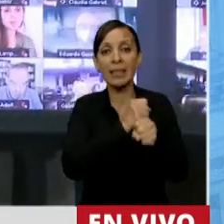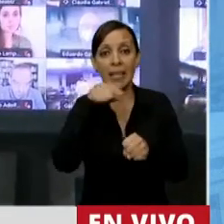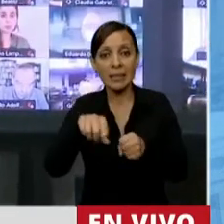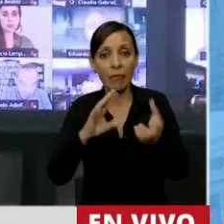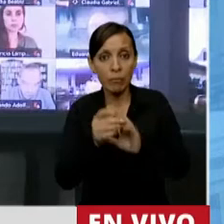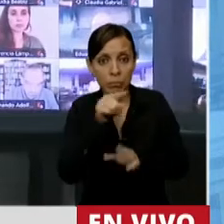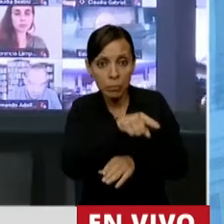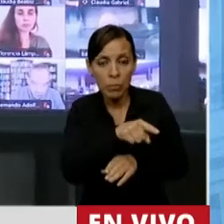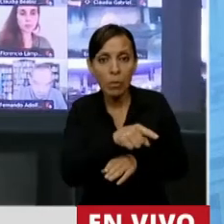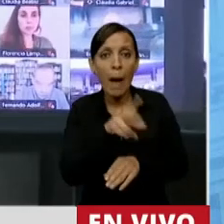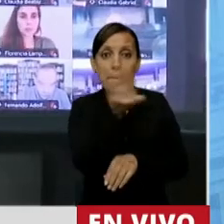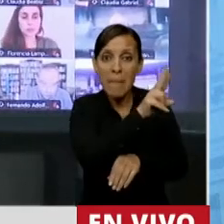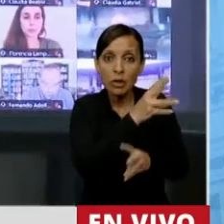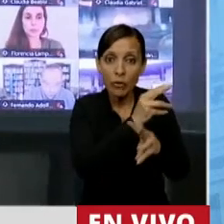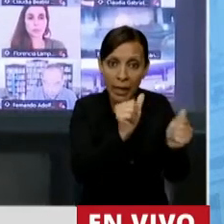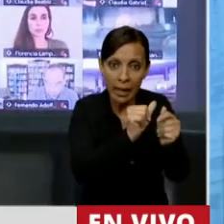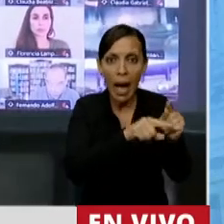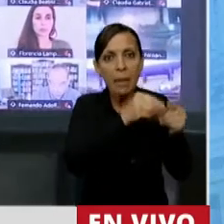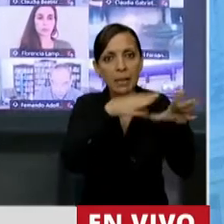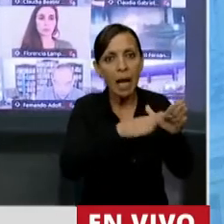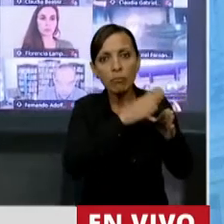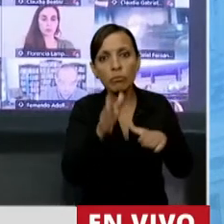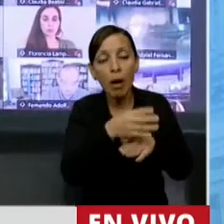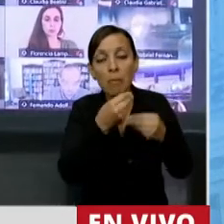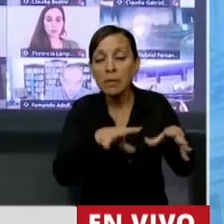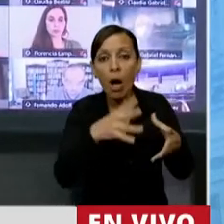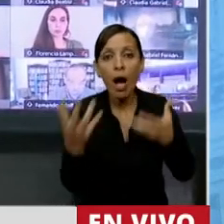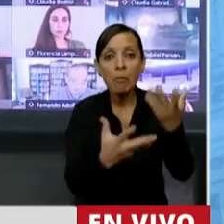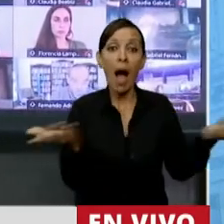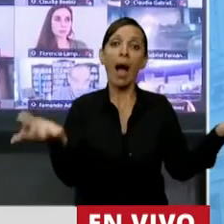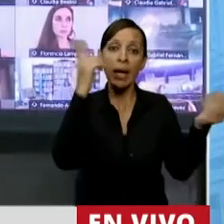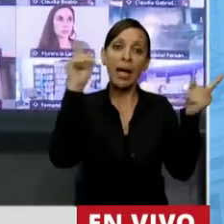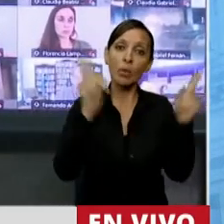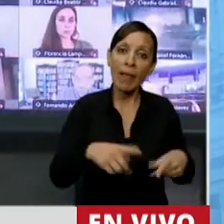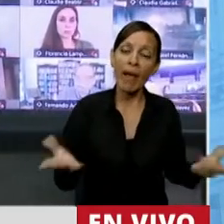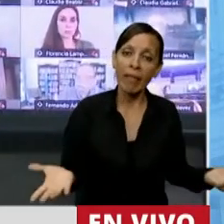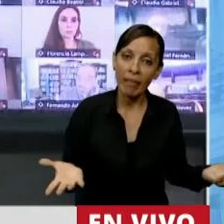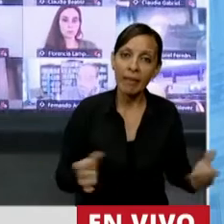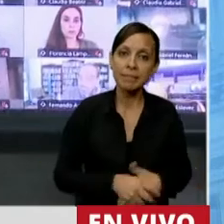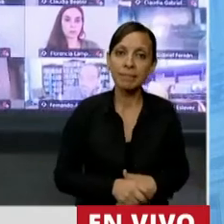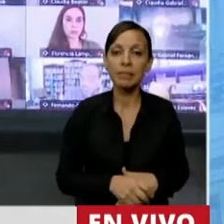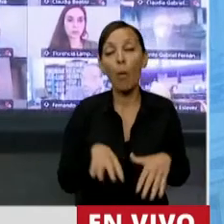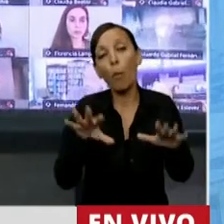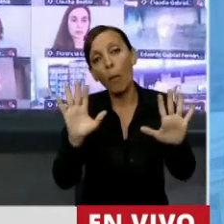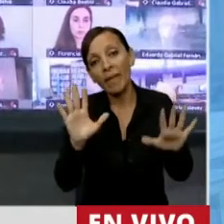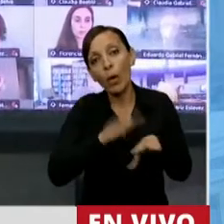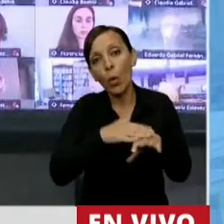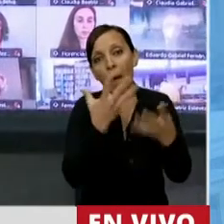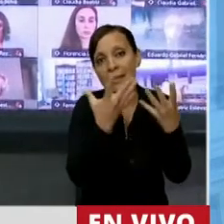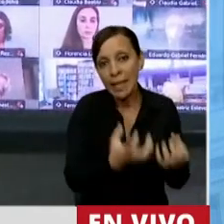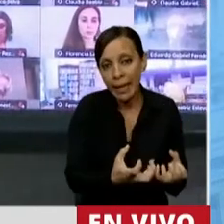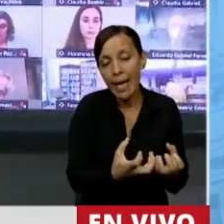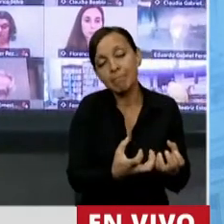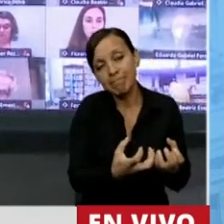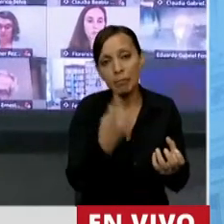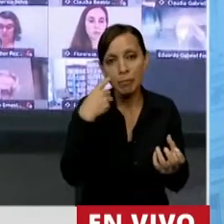vacunación en marzo empezaron a producirse los incendios. ¡Oh casualidad! Pudo haber sido la sequía, no intencional,